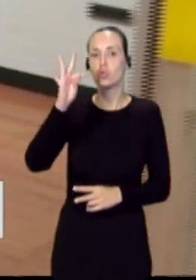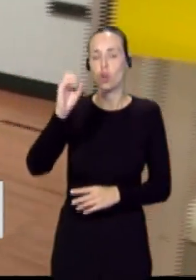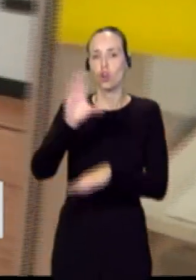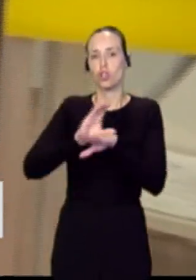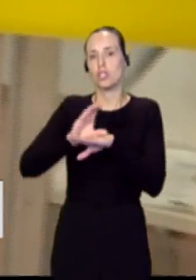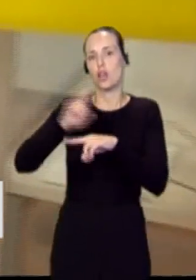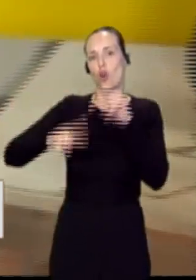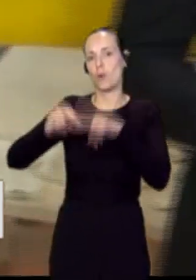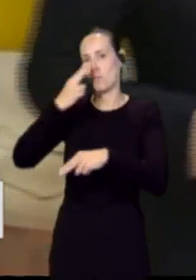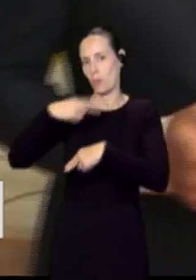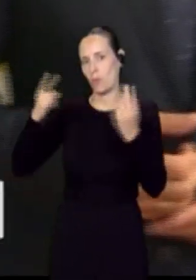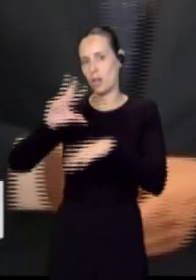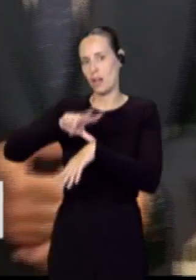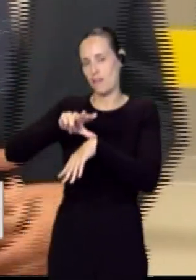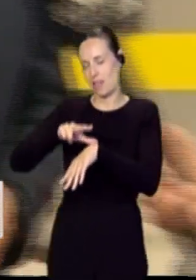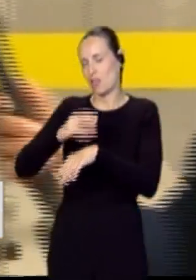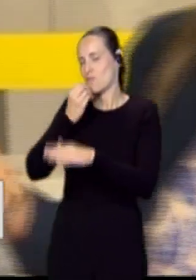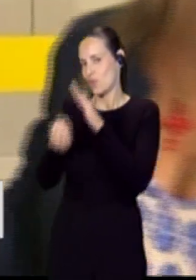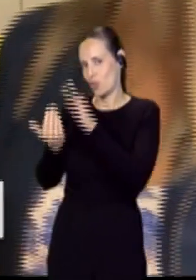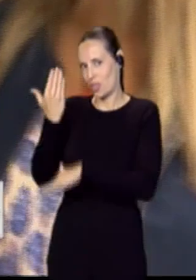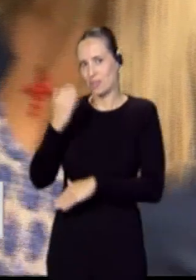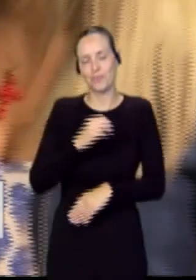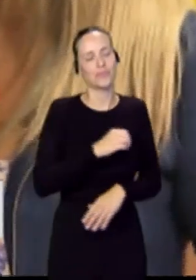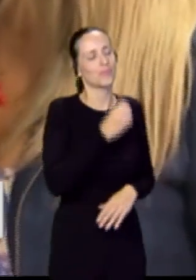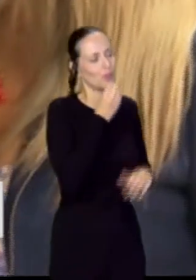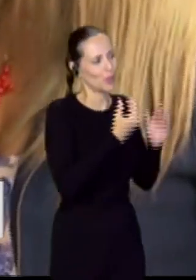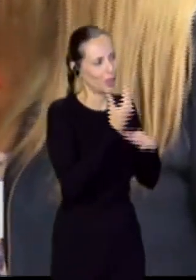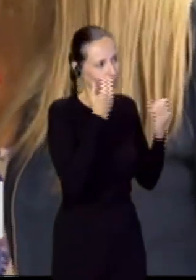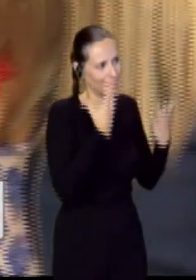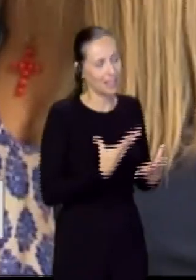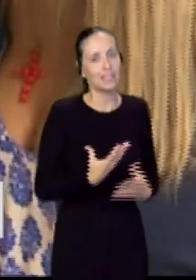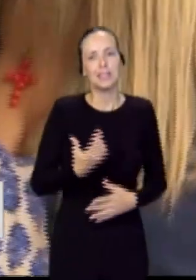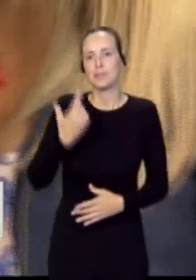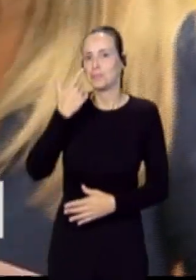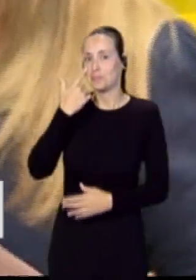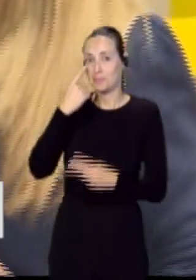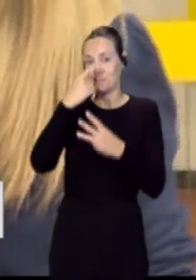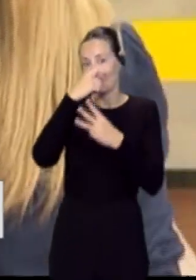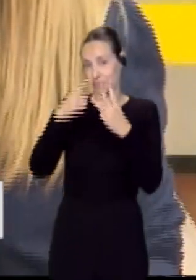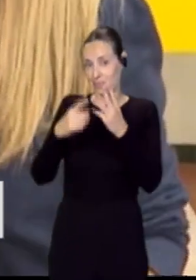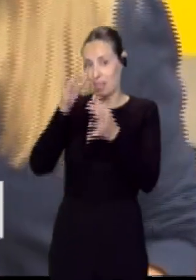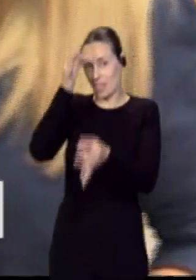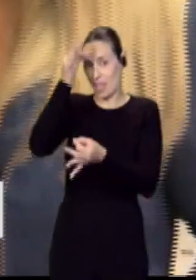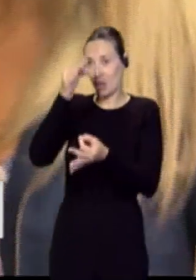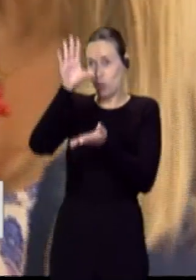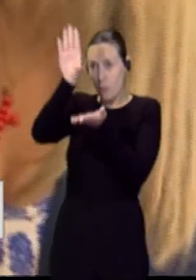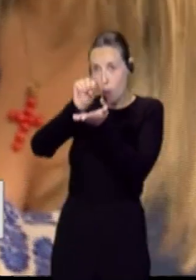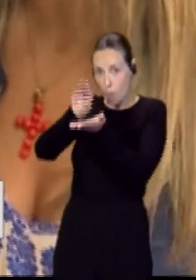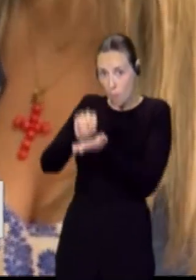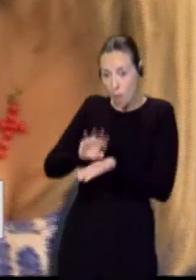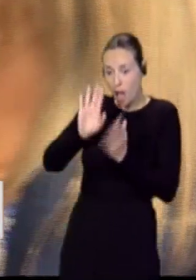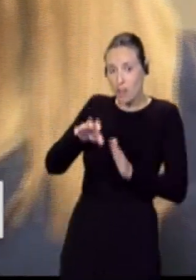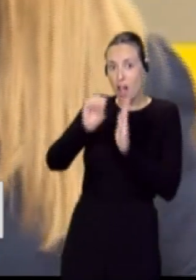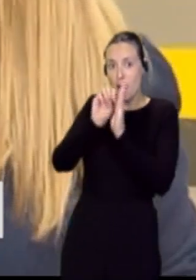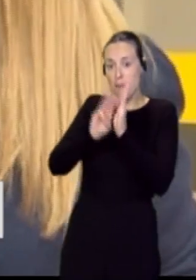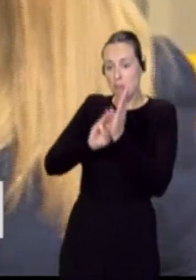Cabildo de Gran Canaria. Augusto, muy buenos días. Muy buenos días, ¿qué tal? Entiendo que todos estos datos van a volcarse en una aplicación en